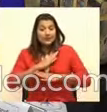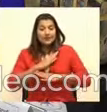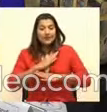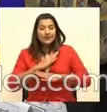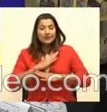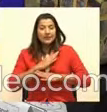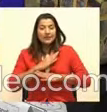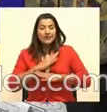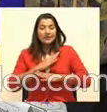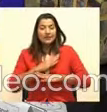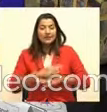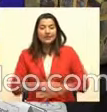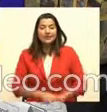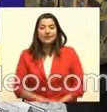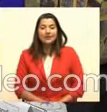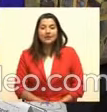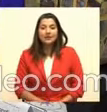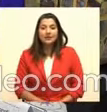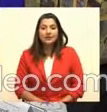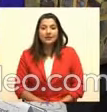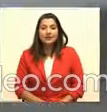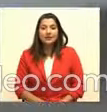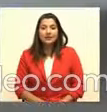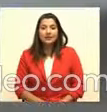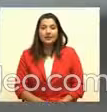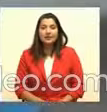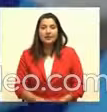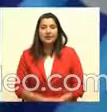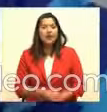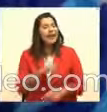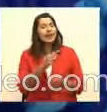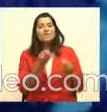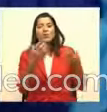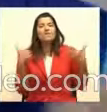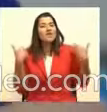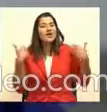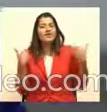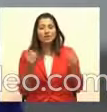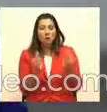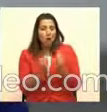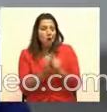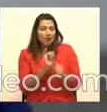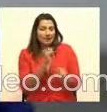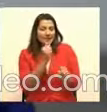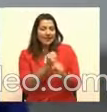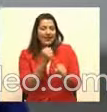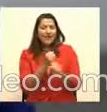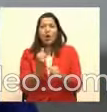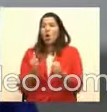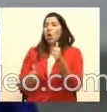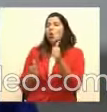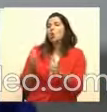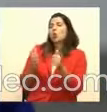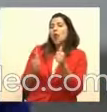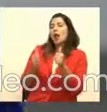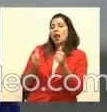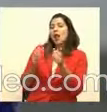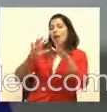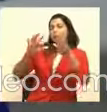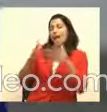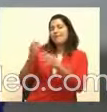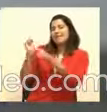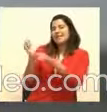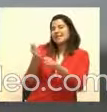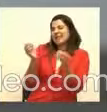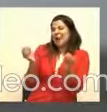lo, lo, lo feliz que él es con lo que está haciendo. ¿Cuál es la piñata más complicada que han tenido que